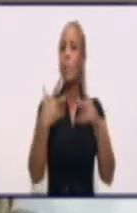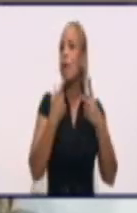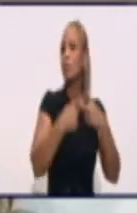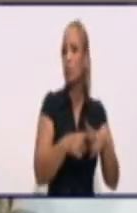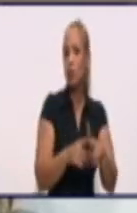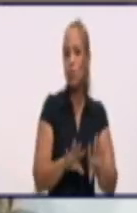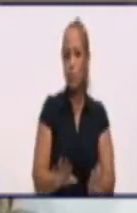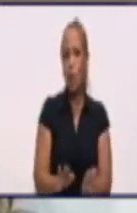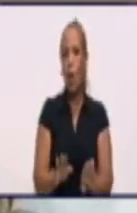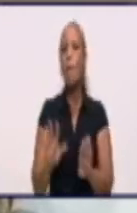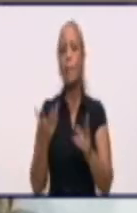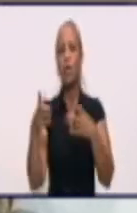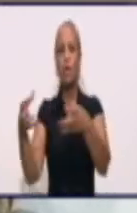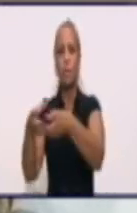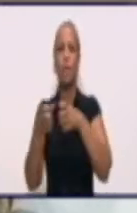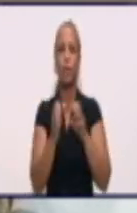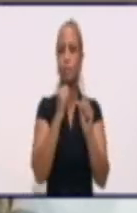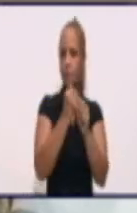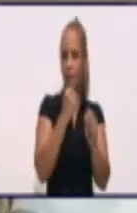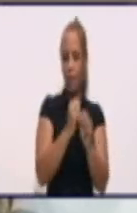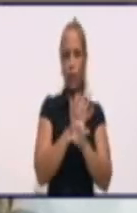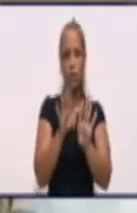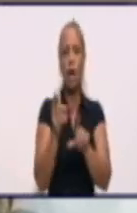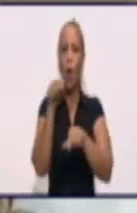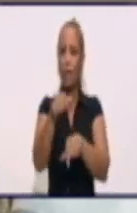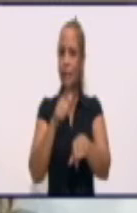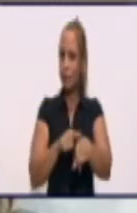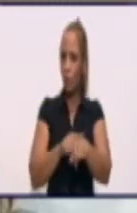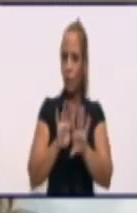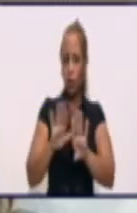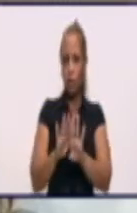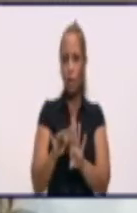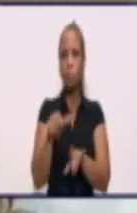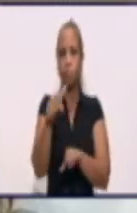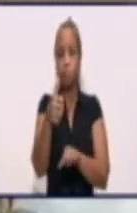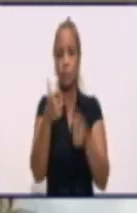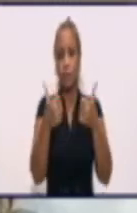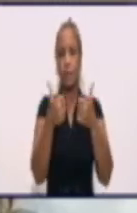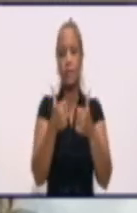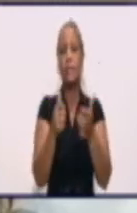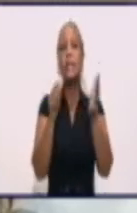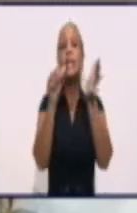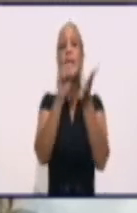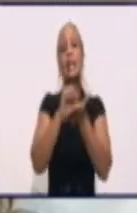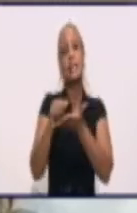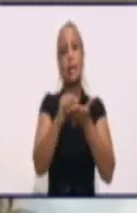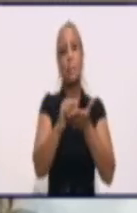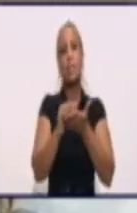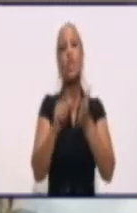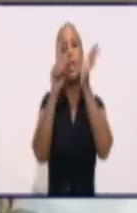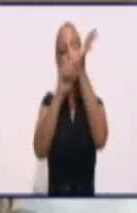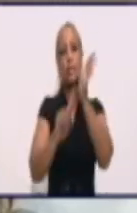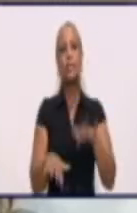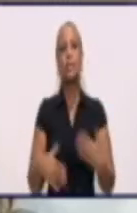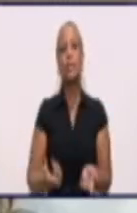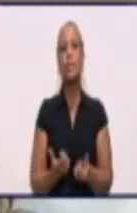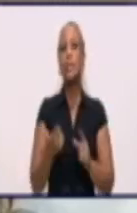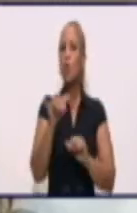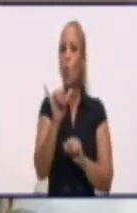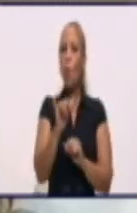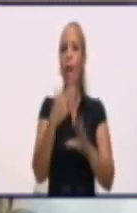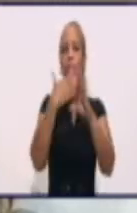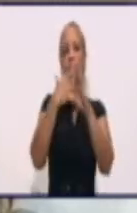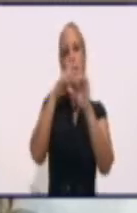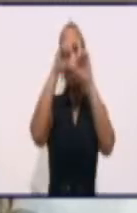Había brigadas ya trabajando, en este momento debe estar ya restablecido el servicio. Y en la zona de Media Luna, en el ramal que va a